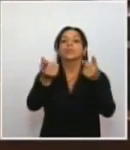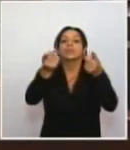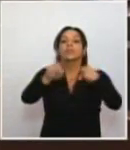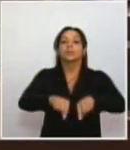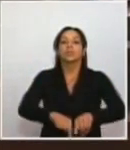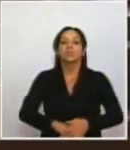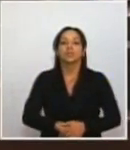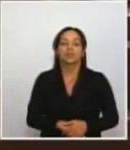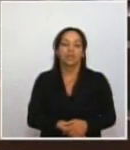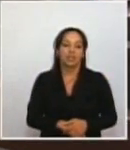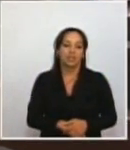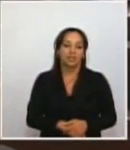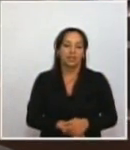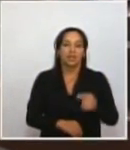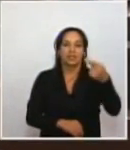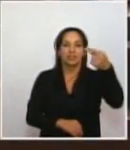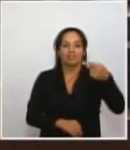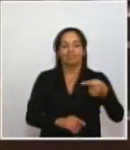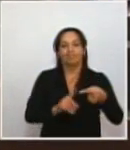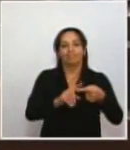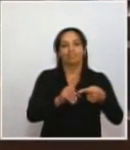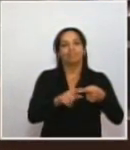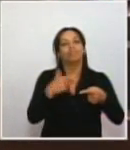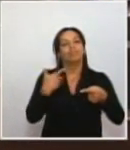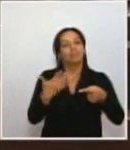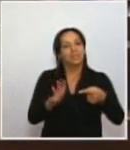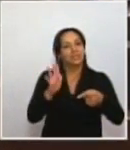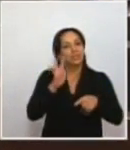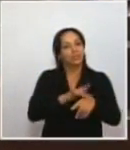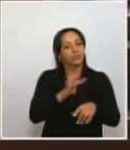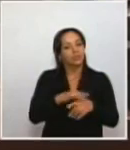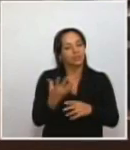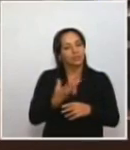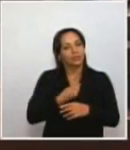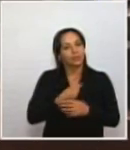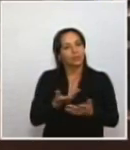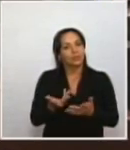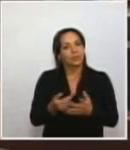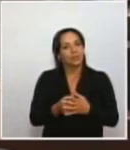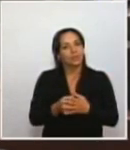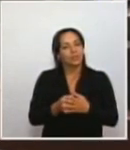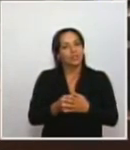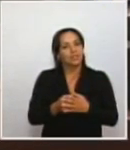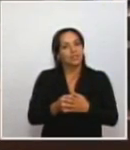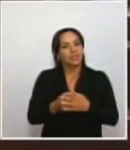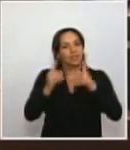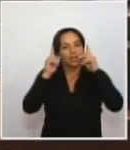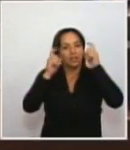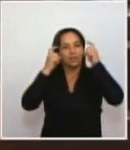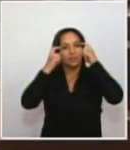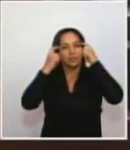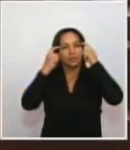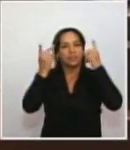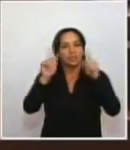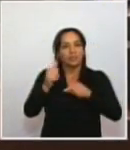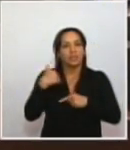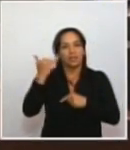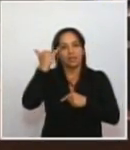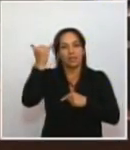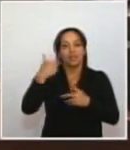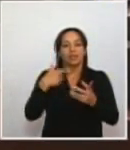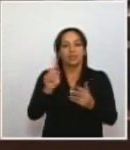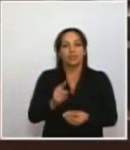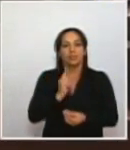defectos que me parece que uno tiene que ser intelectualmente y académicamente y